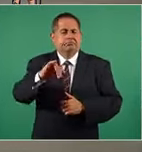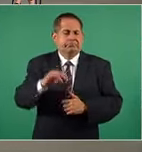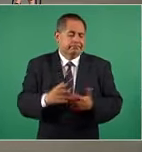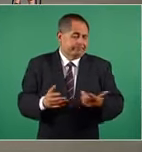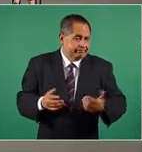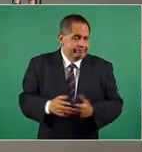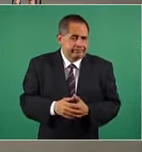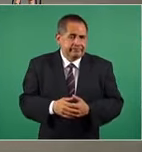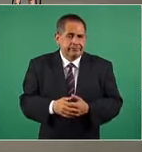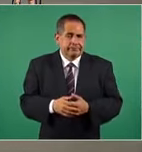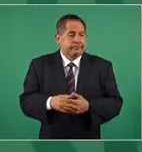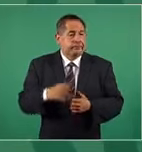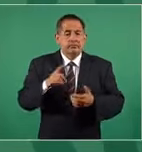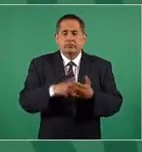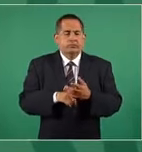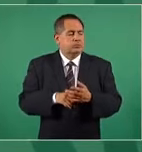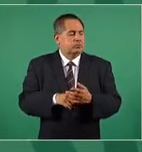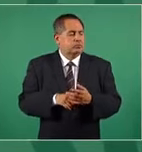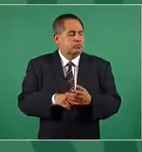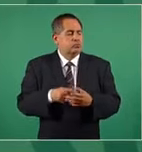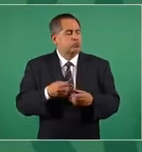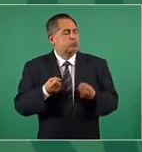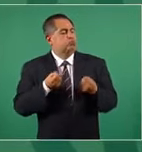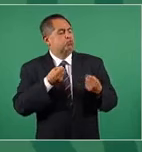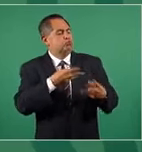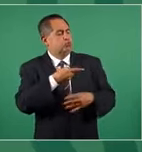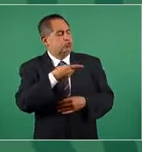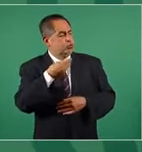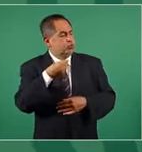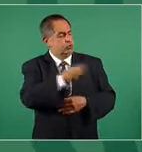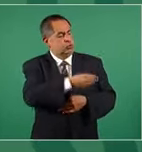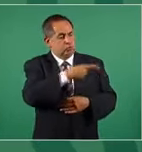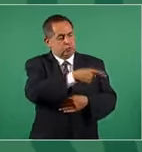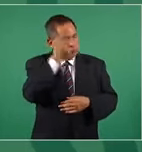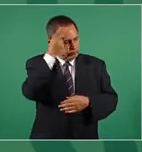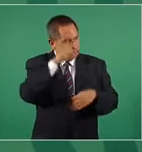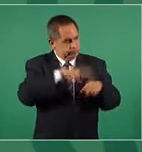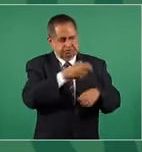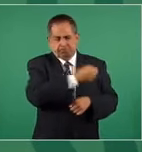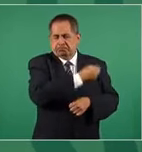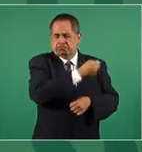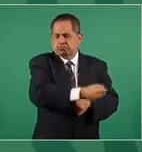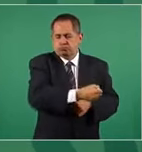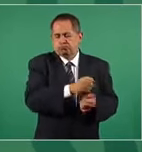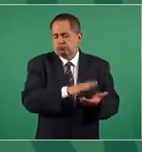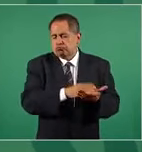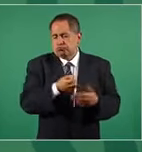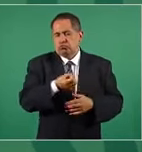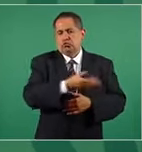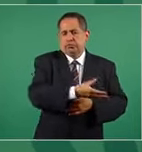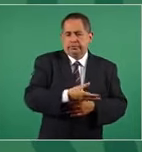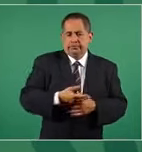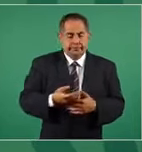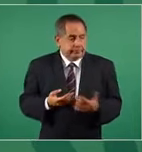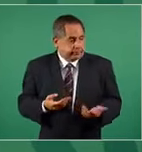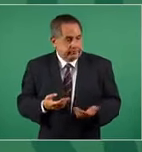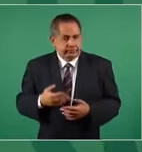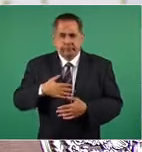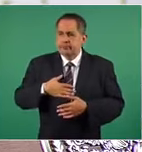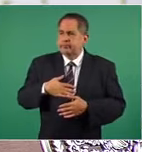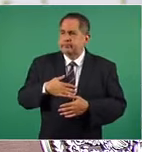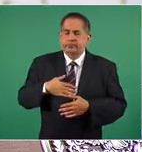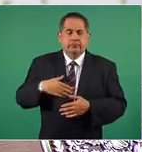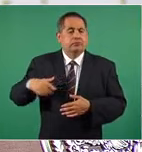Entonces, eran premios que otorgaban a agentes cercanas al